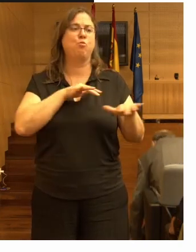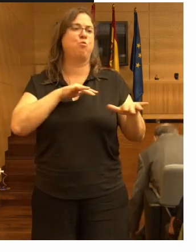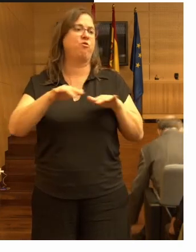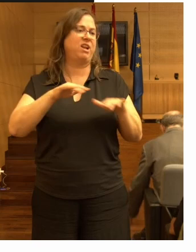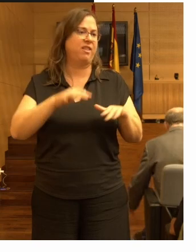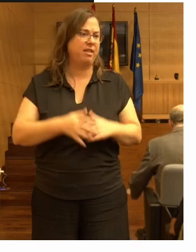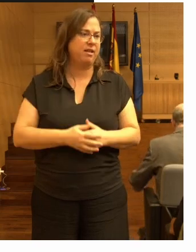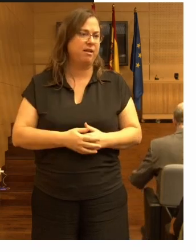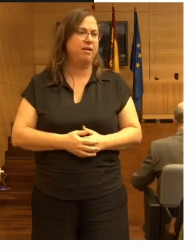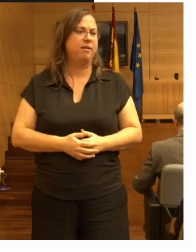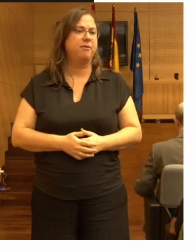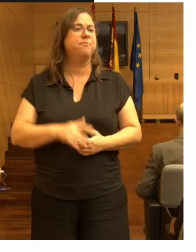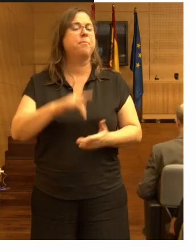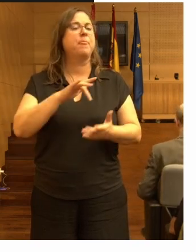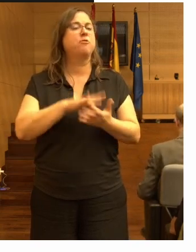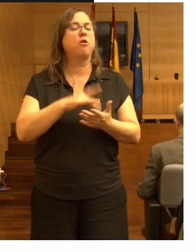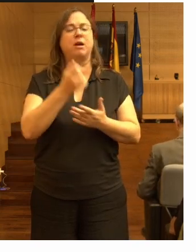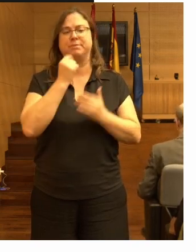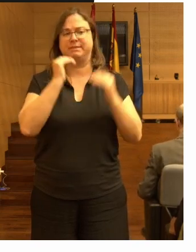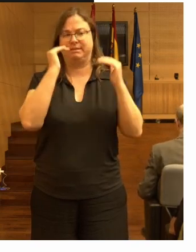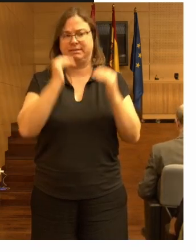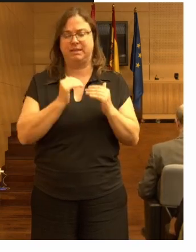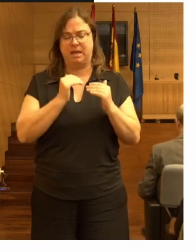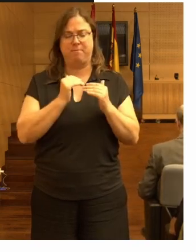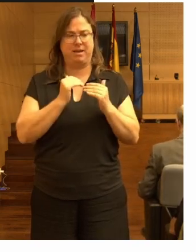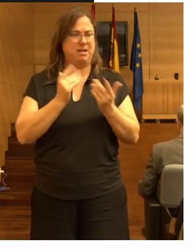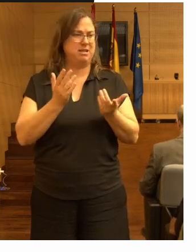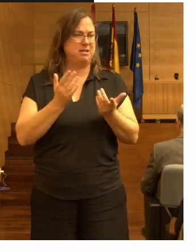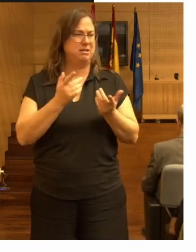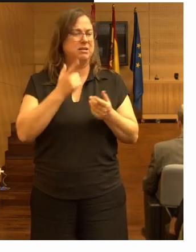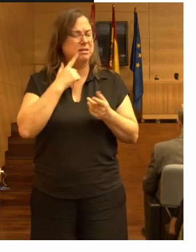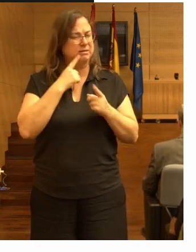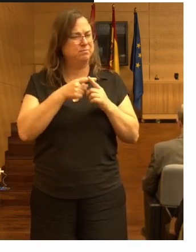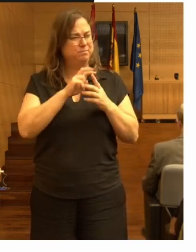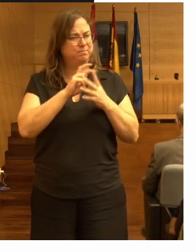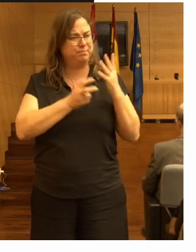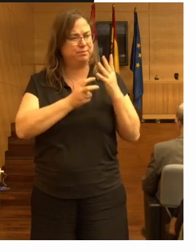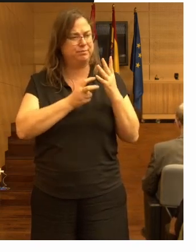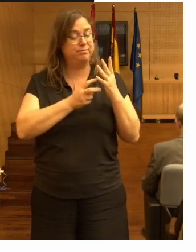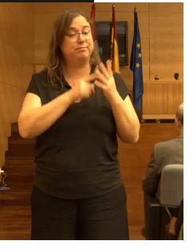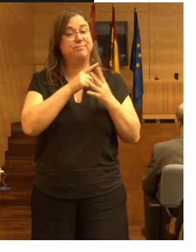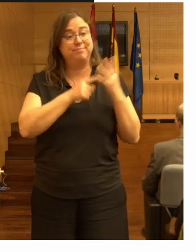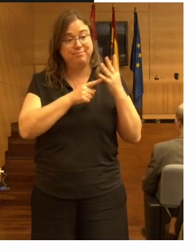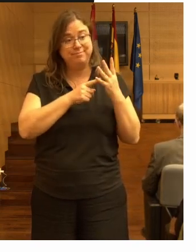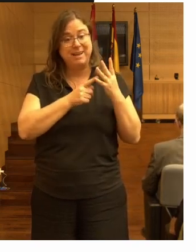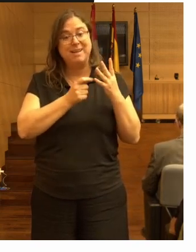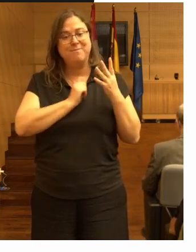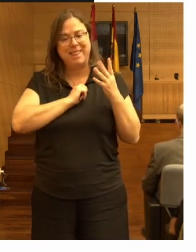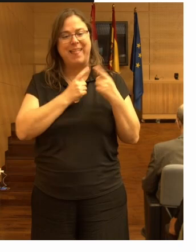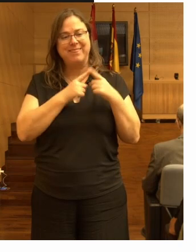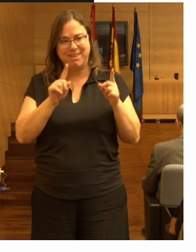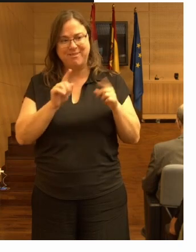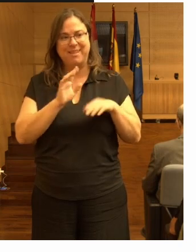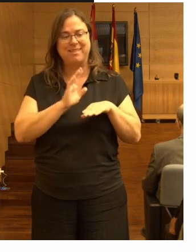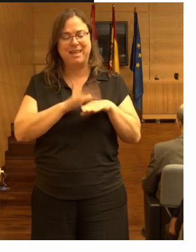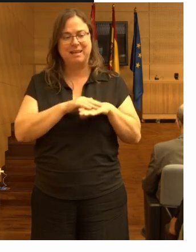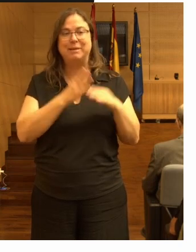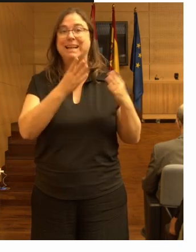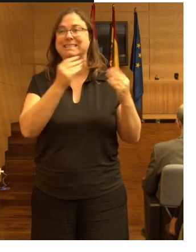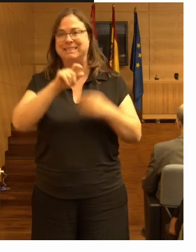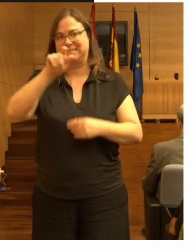reducción de la medicación psicotrópica es que son muchas cosas y todo eso marcaría la diferencia para tantos